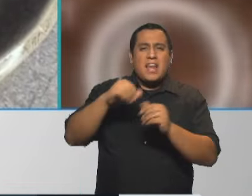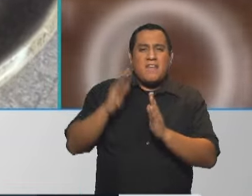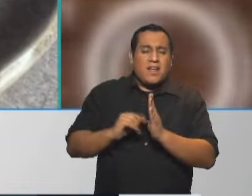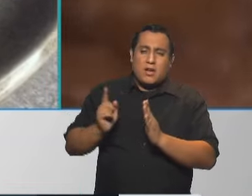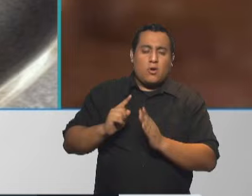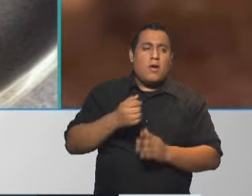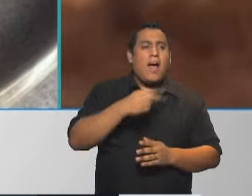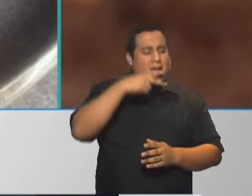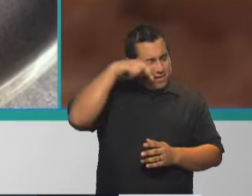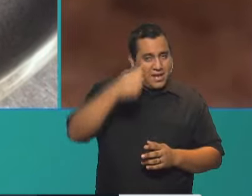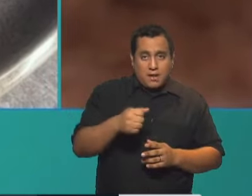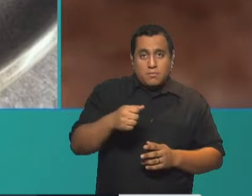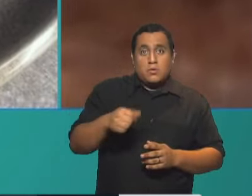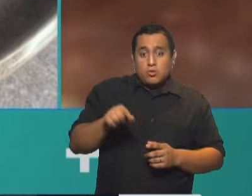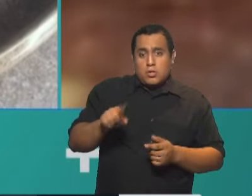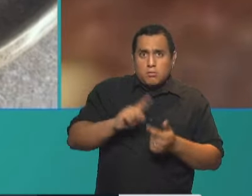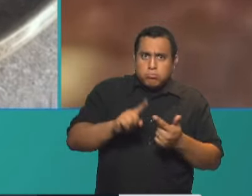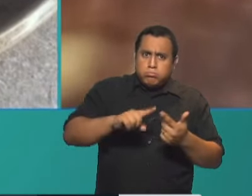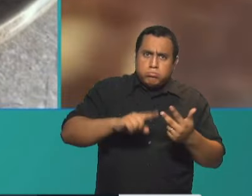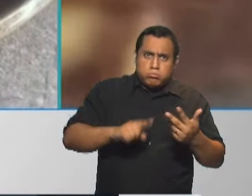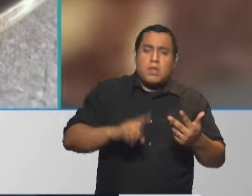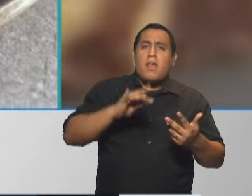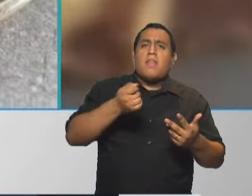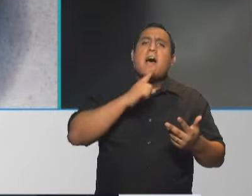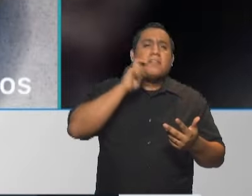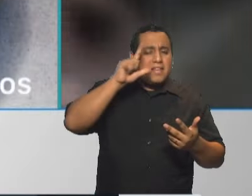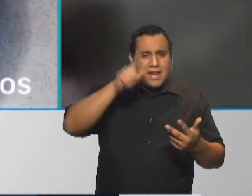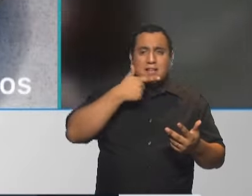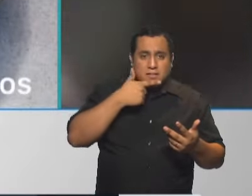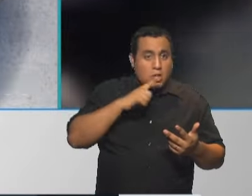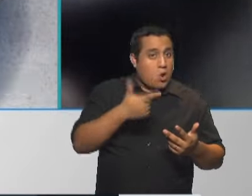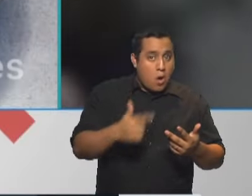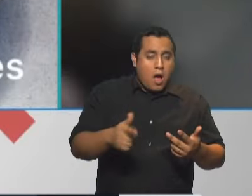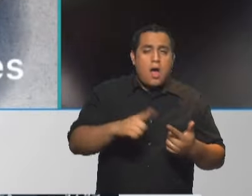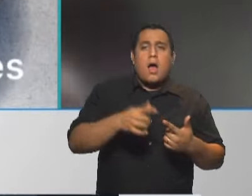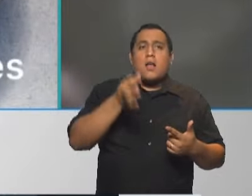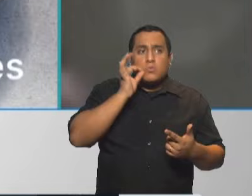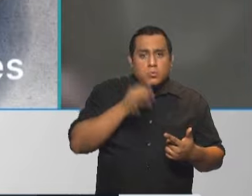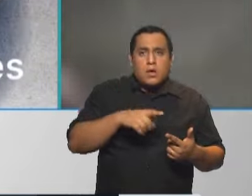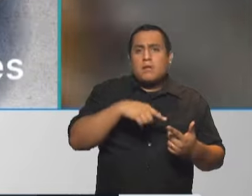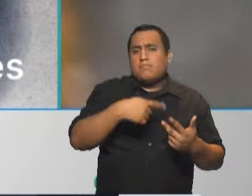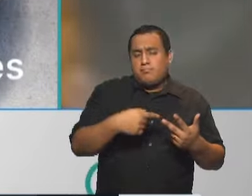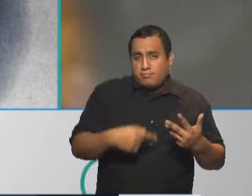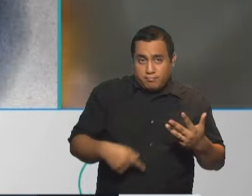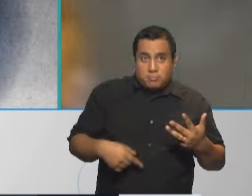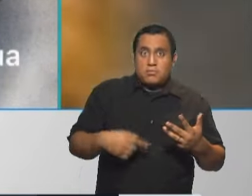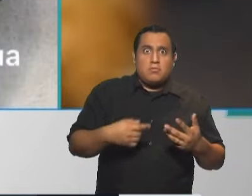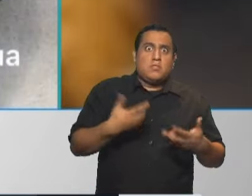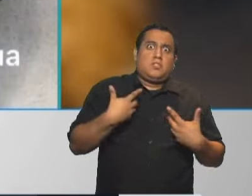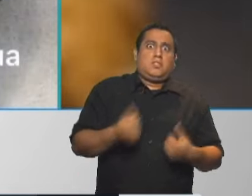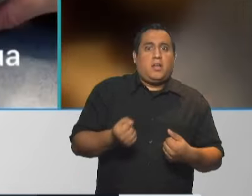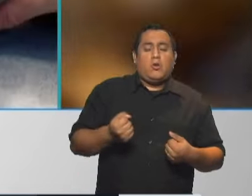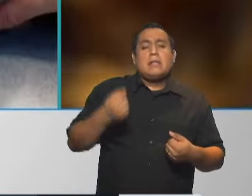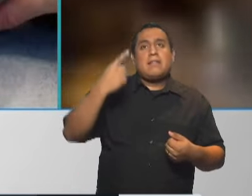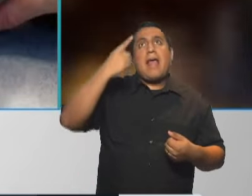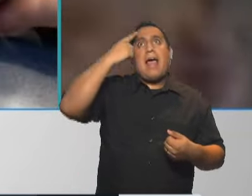componentes que tiene la receta son hiper saludables dátiles si no tenés dátiles como dijiste vos azúcar ir creando siempre nos decís